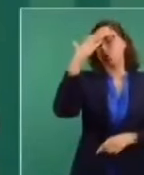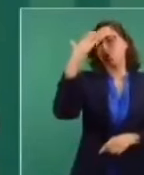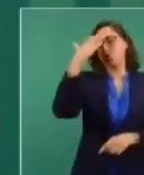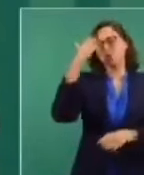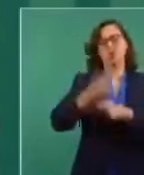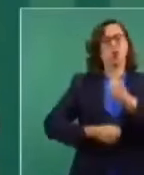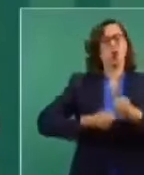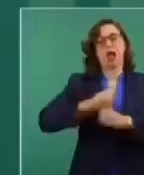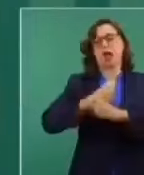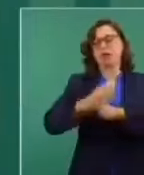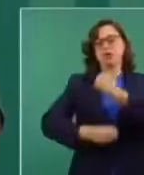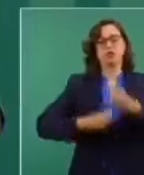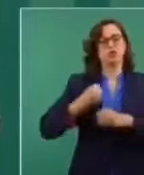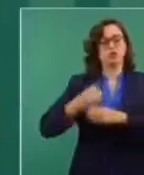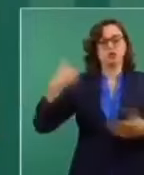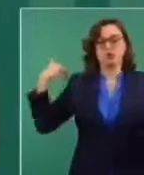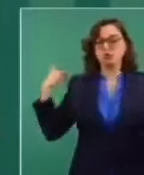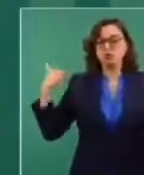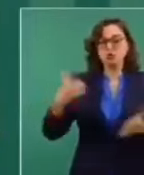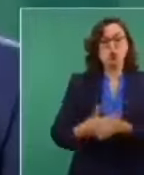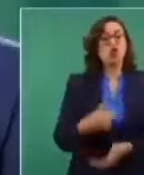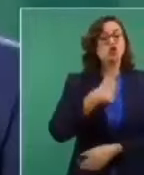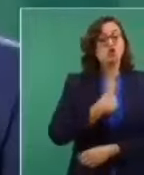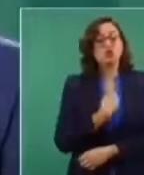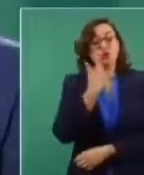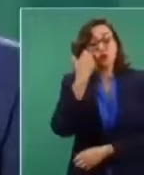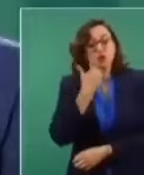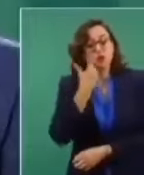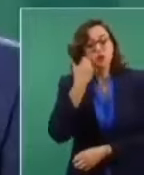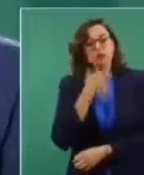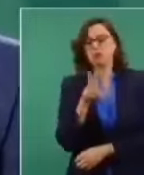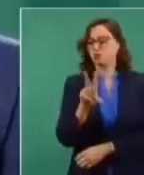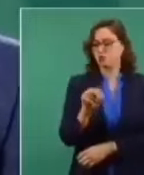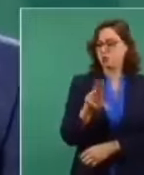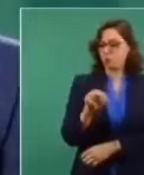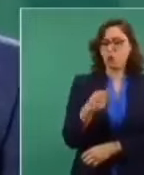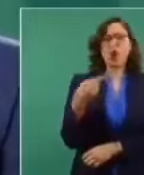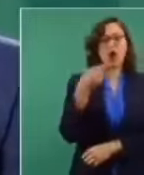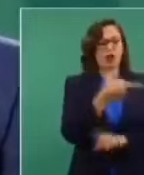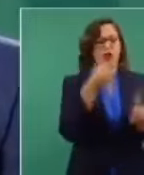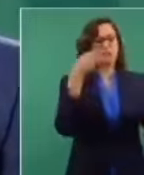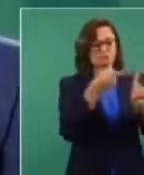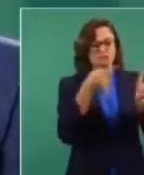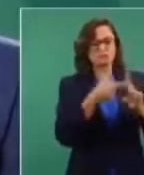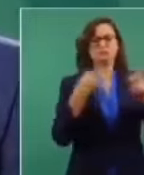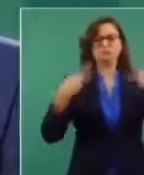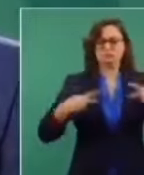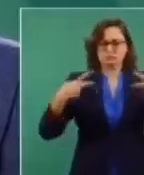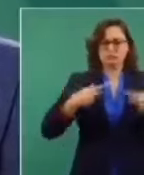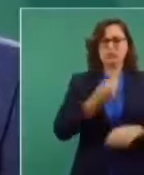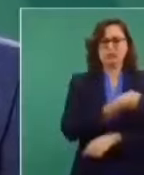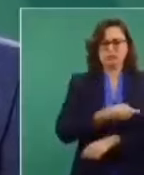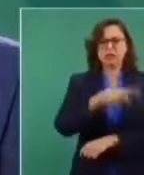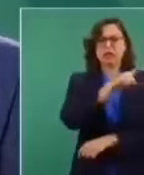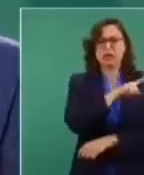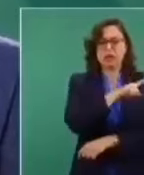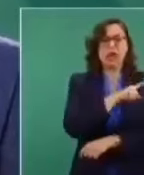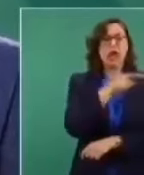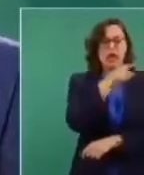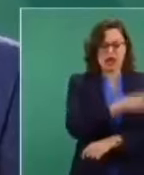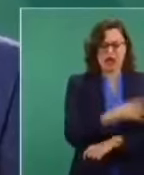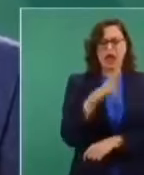además médicamente no se necesita hacer estudios. Es una persona sana, es una persona que tiene una enfermedad con